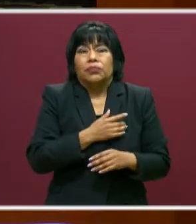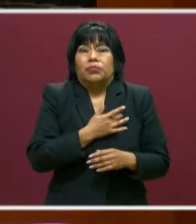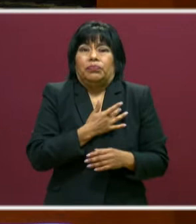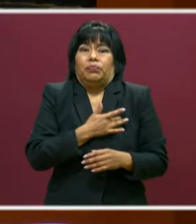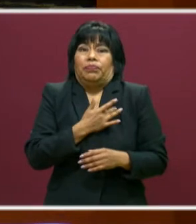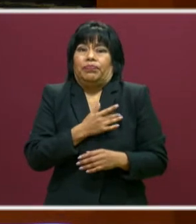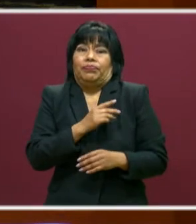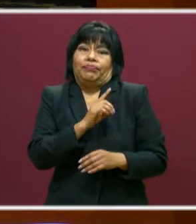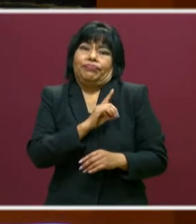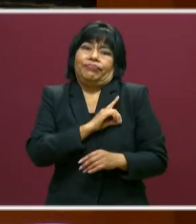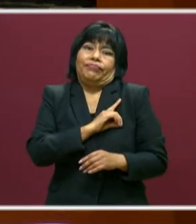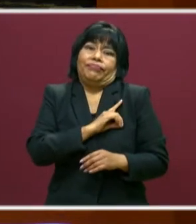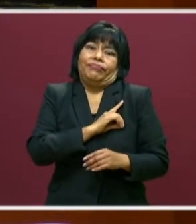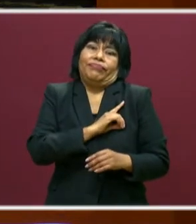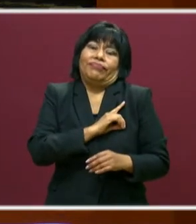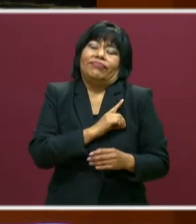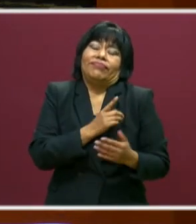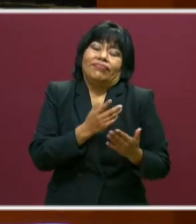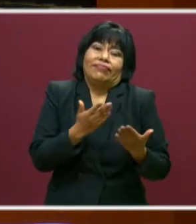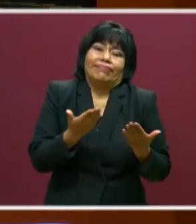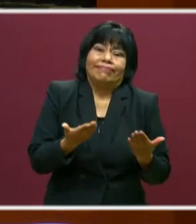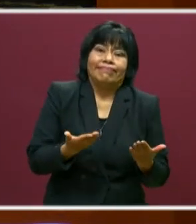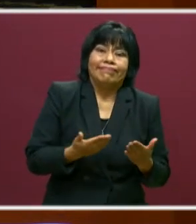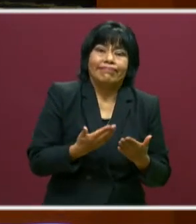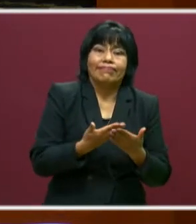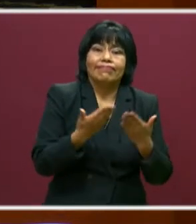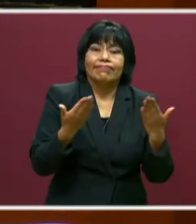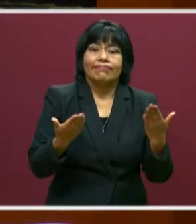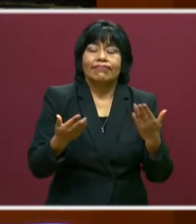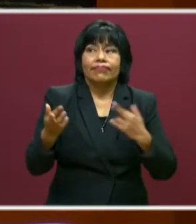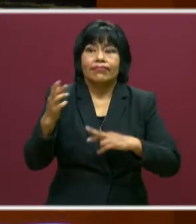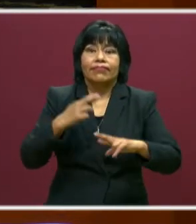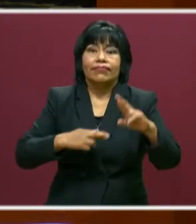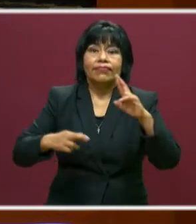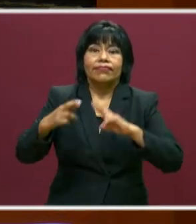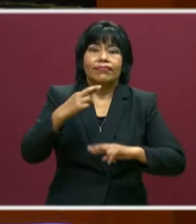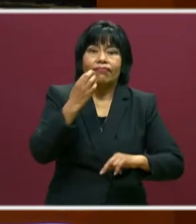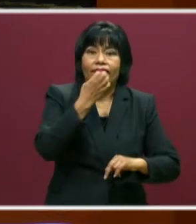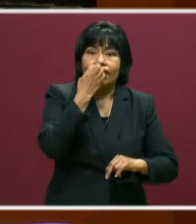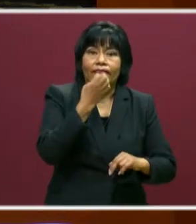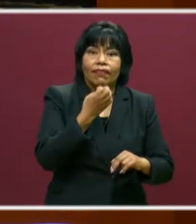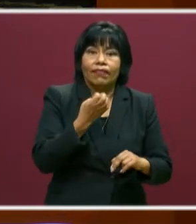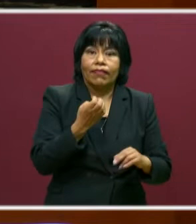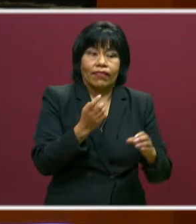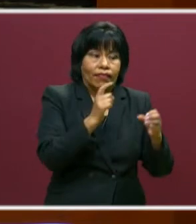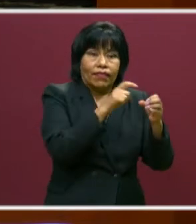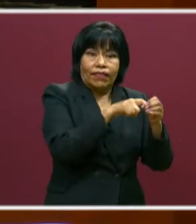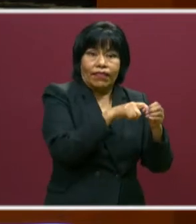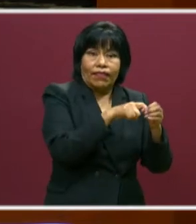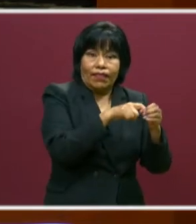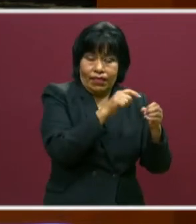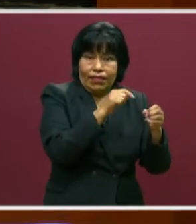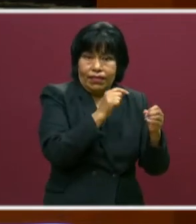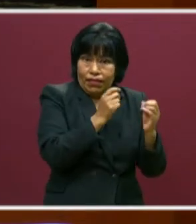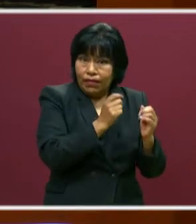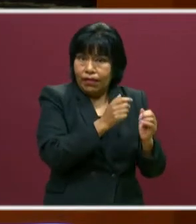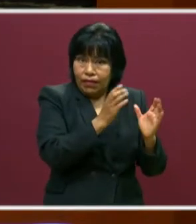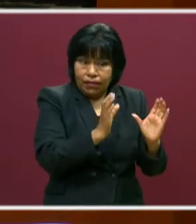un poco en soledad. Entonces, ahora que regresan a la escuela, pues necesitan sentirse